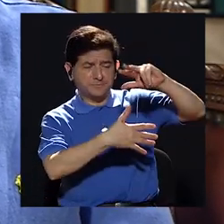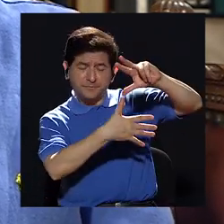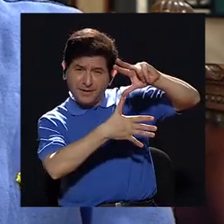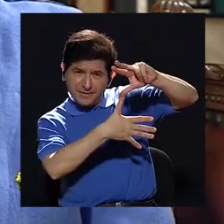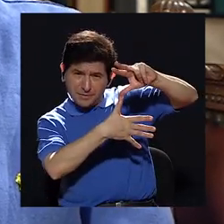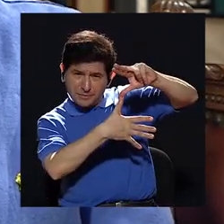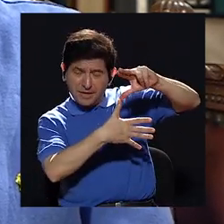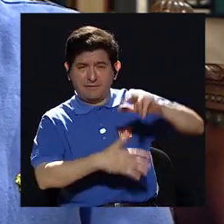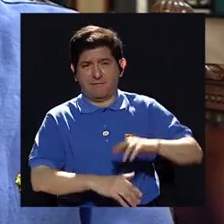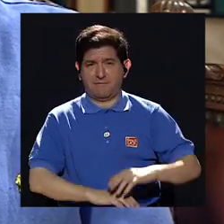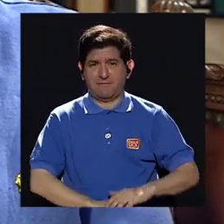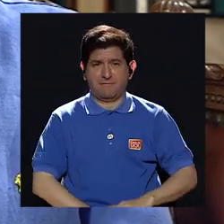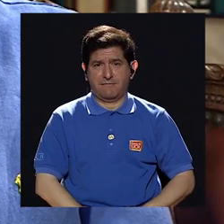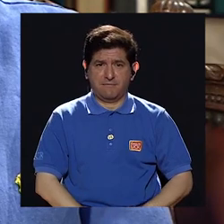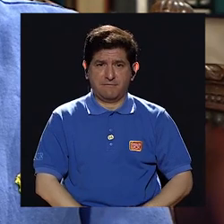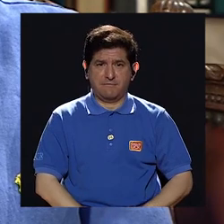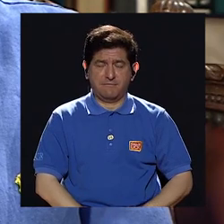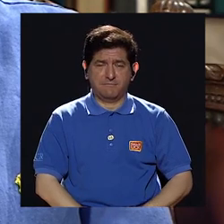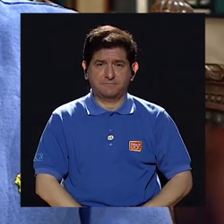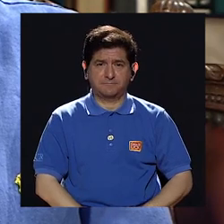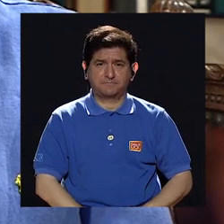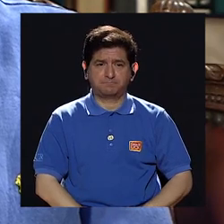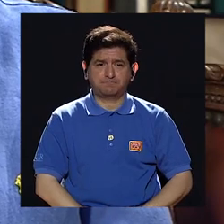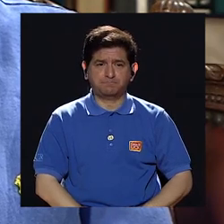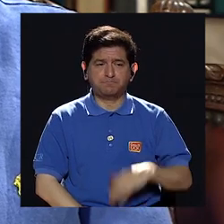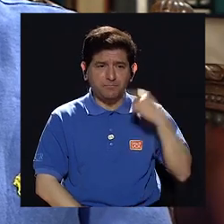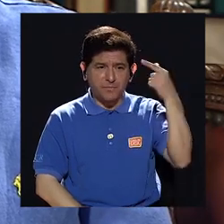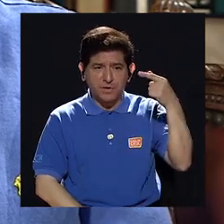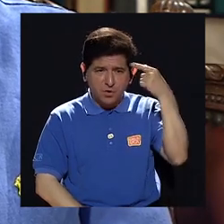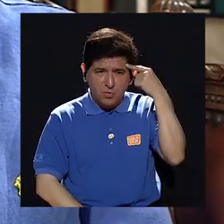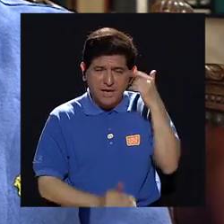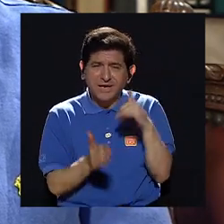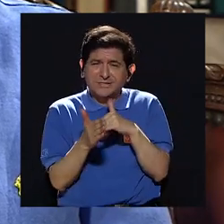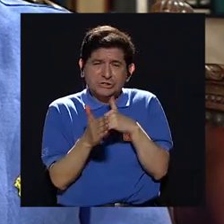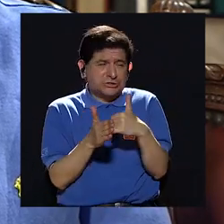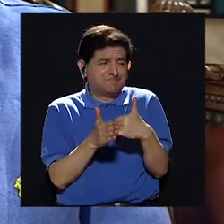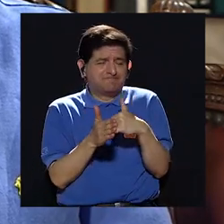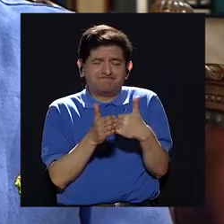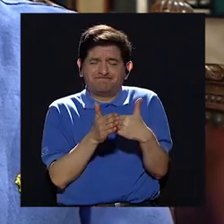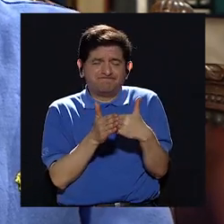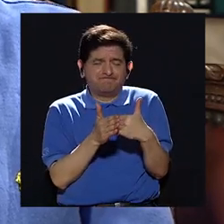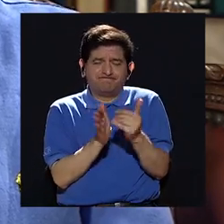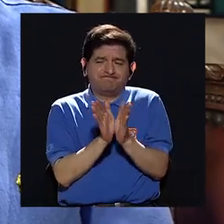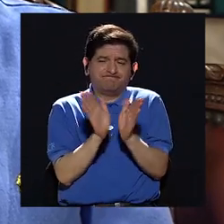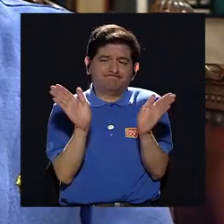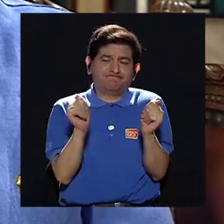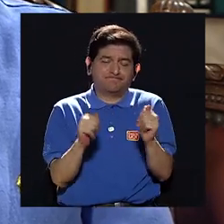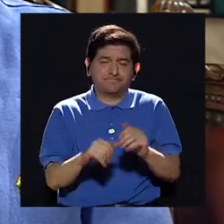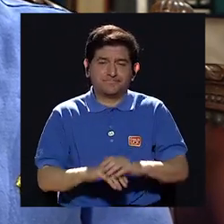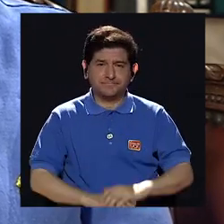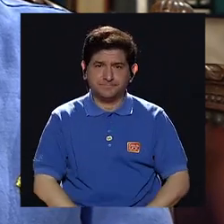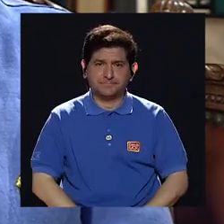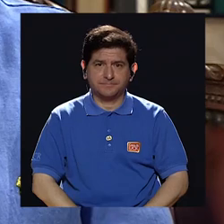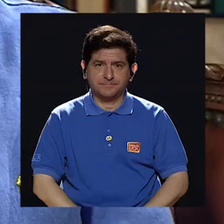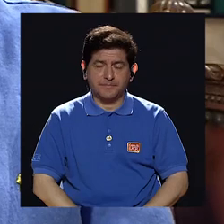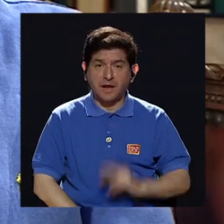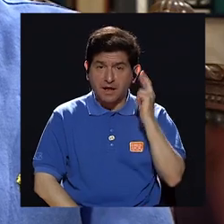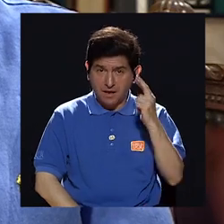los gobiernos son muy débiles porque